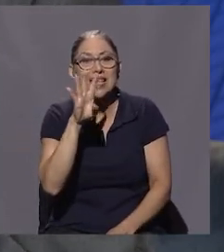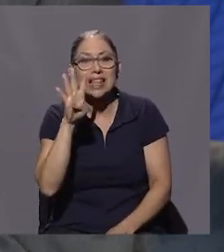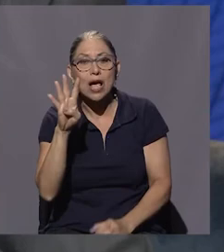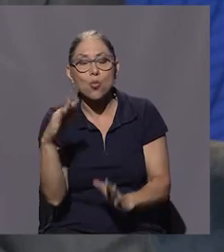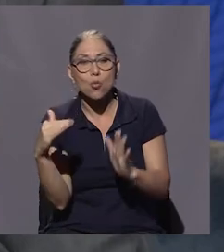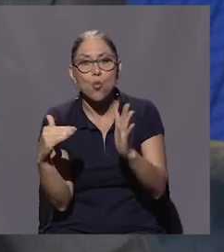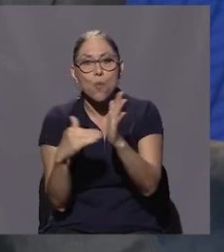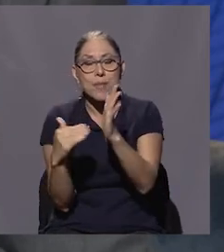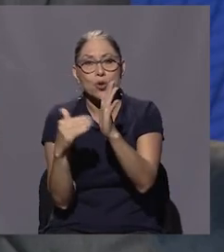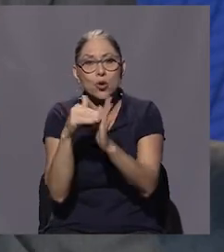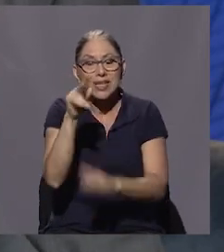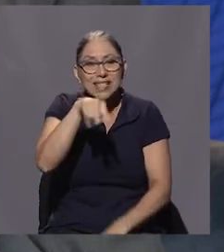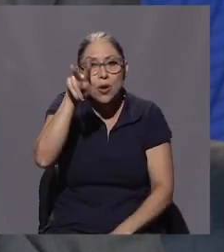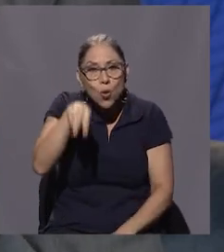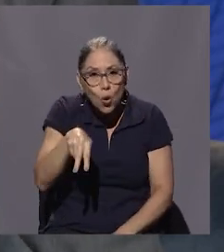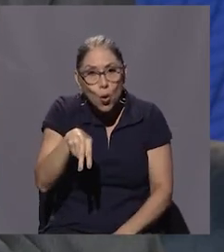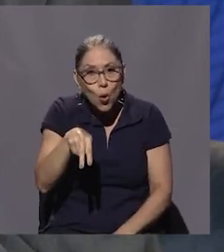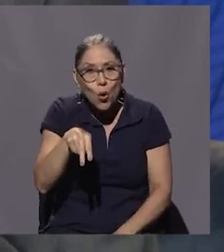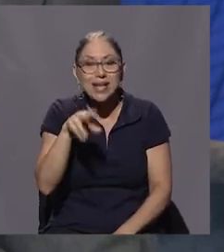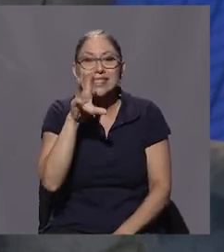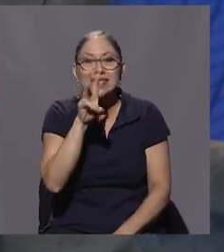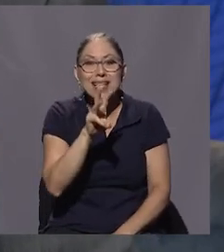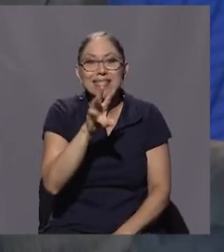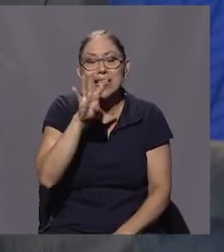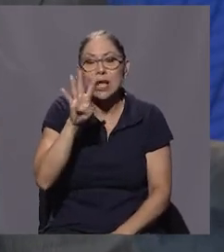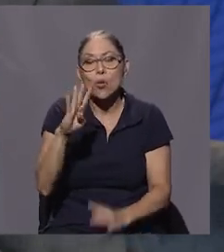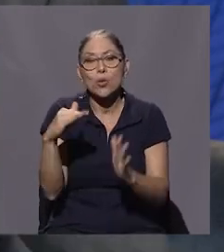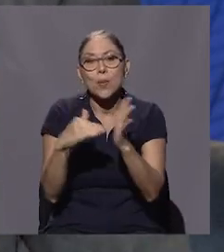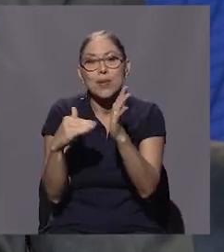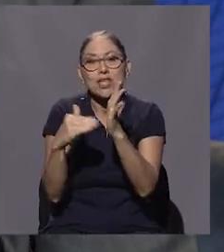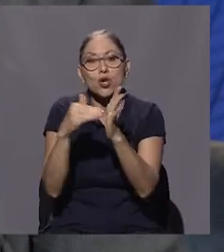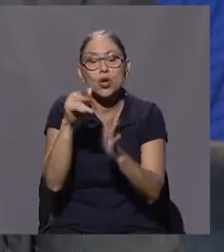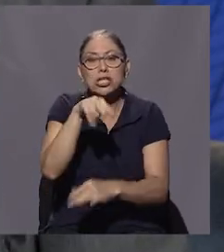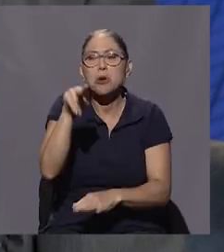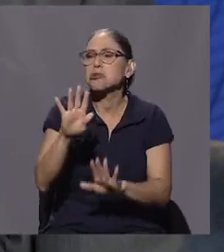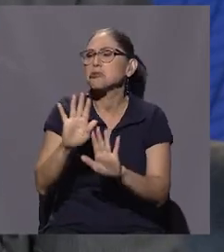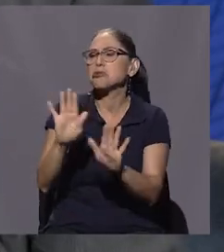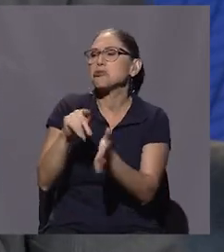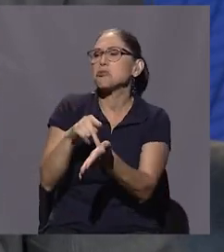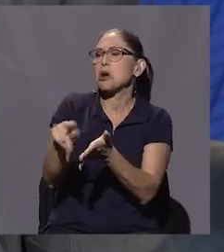millones de colones, 64 mil millones de colones,